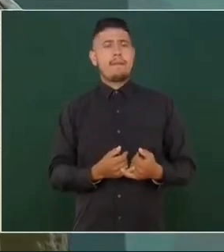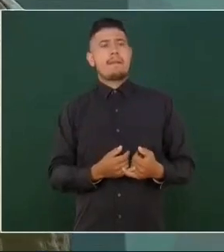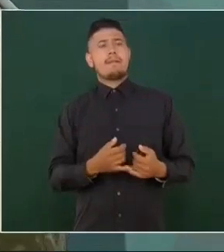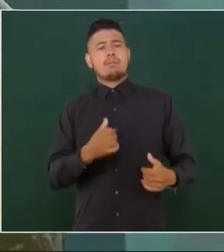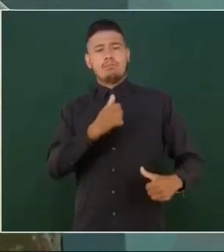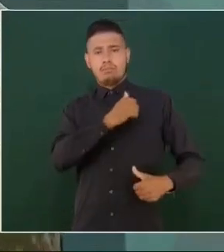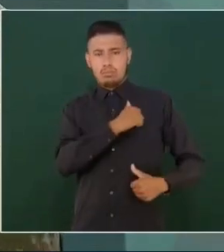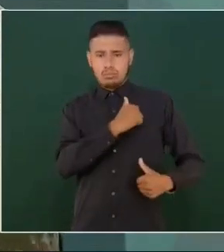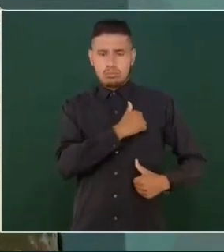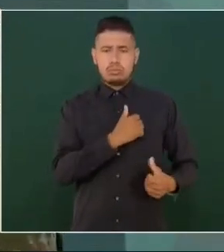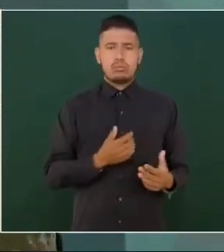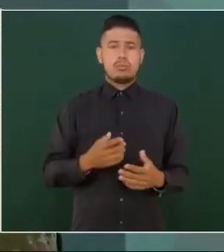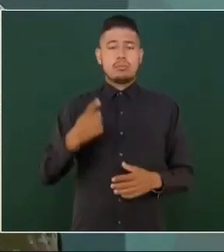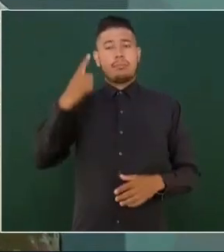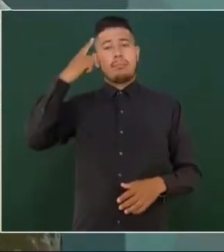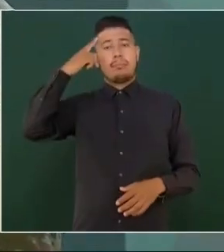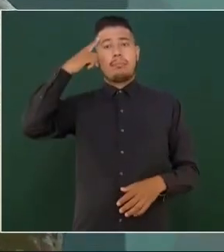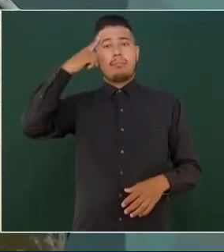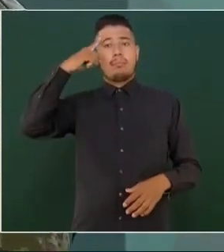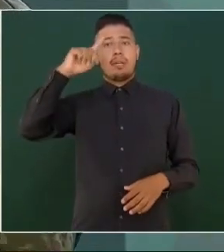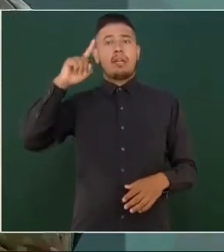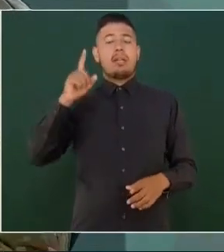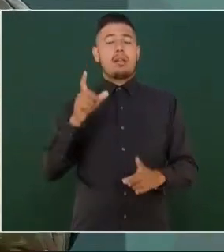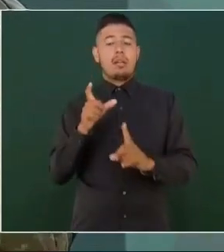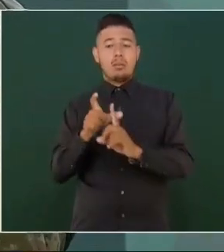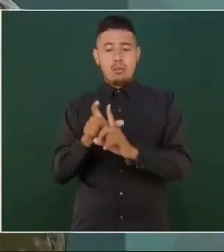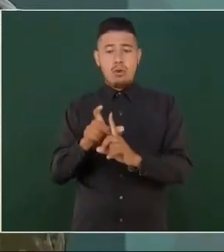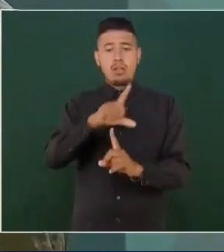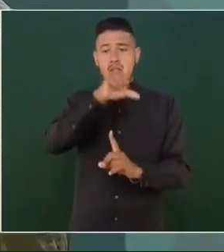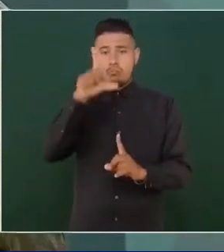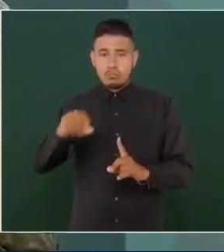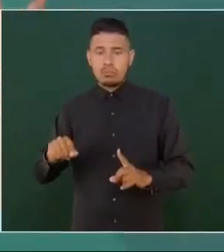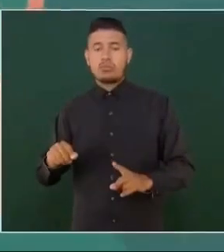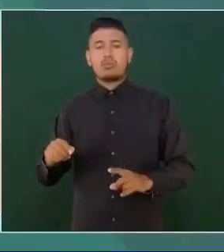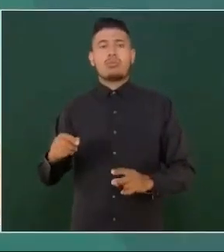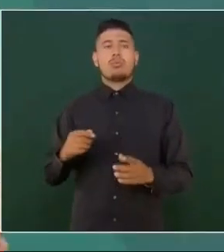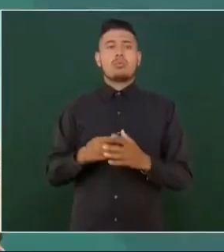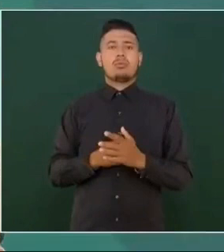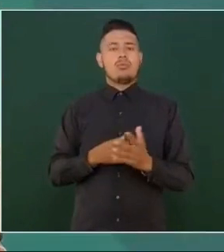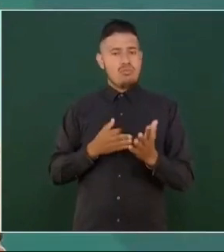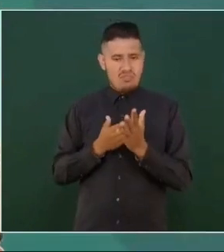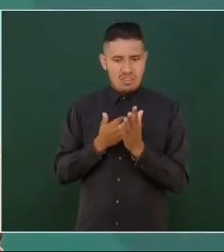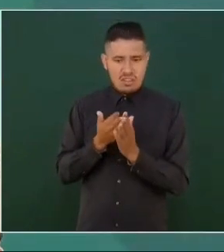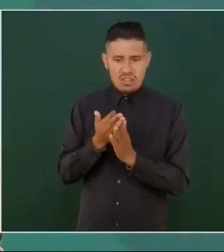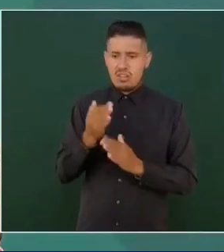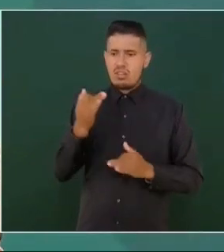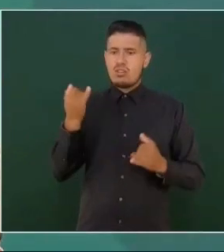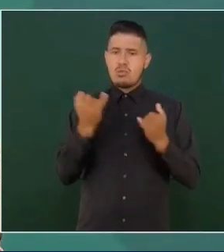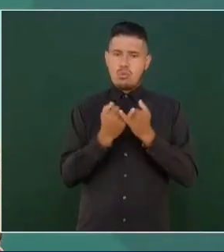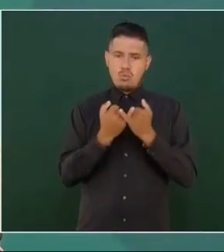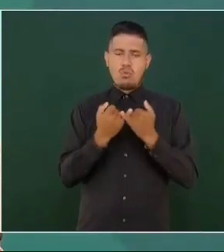Armadas. Ahí estará reflejado en la Guardia, será un organismo con todos esos